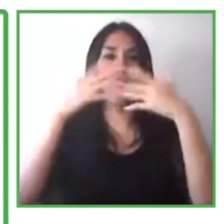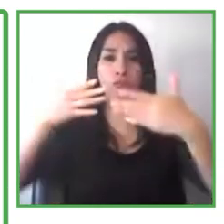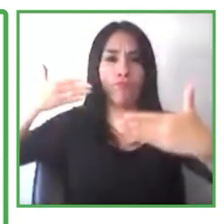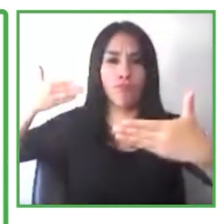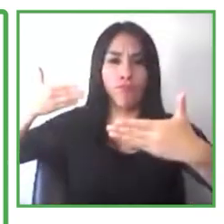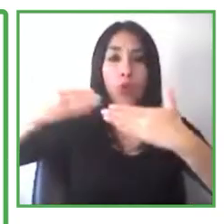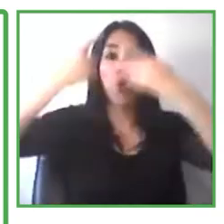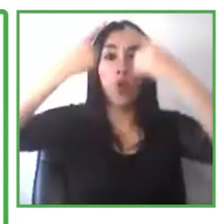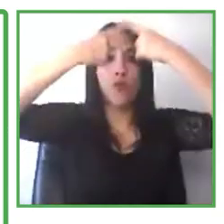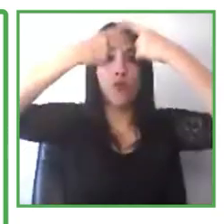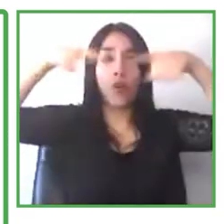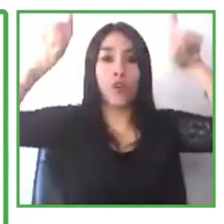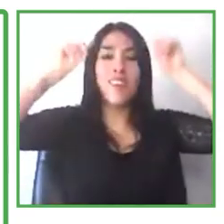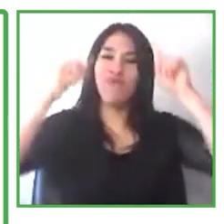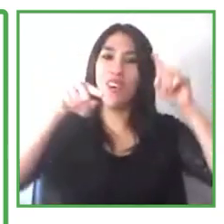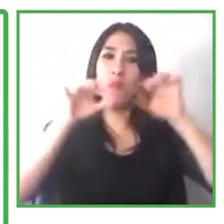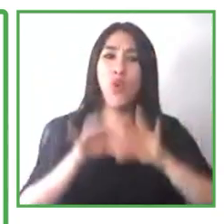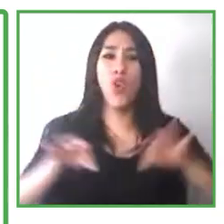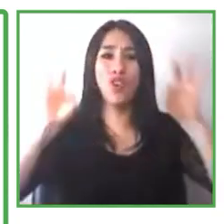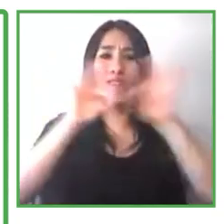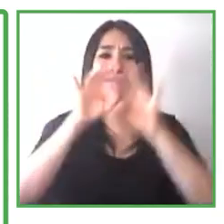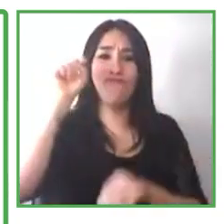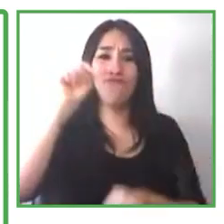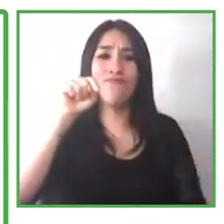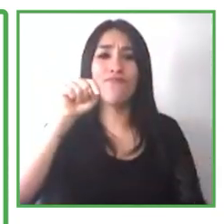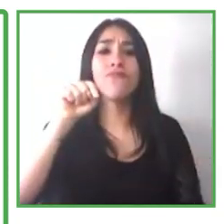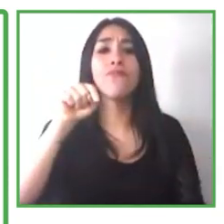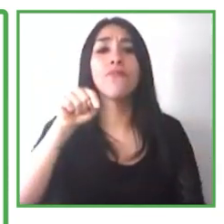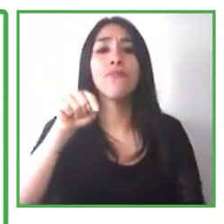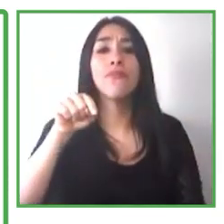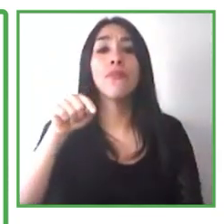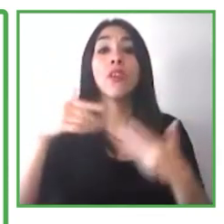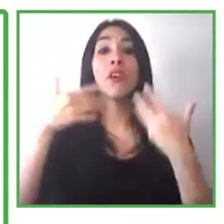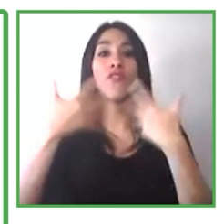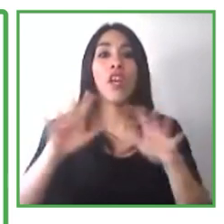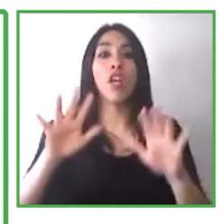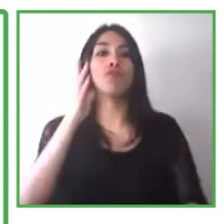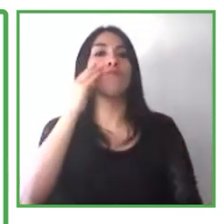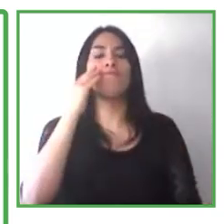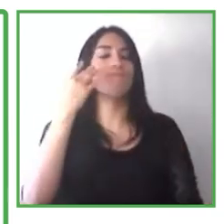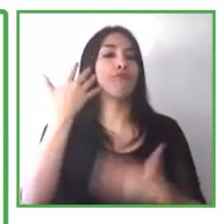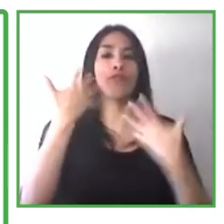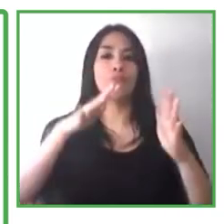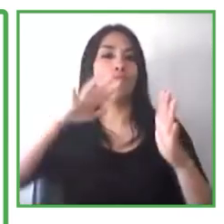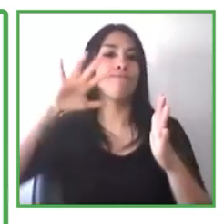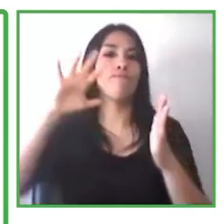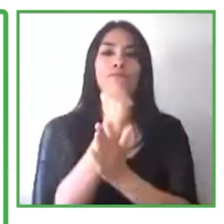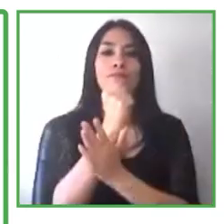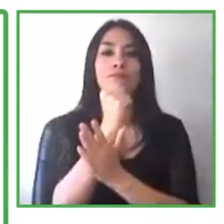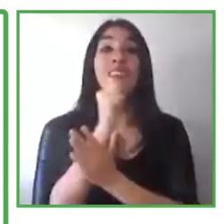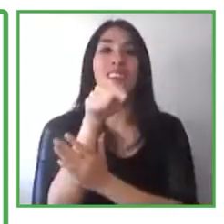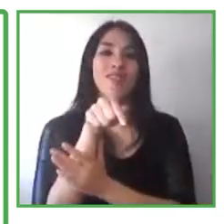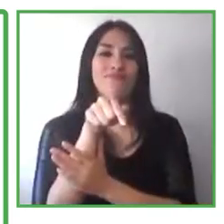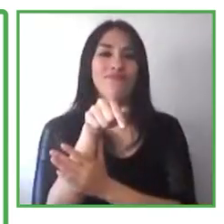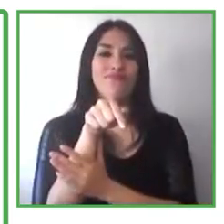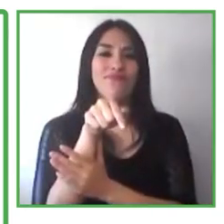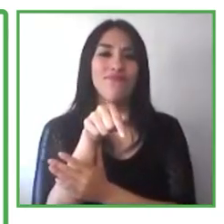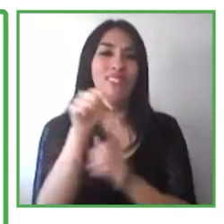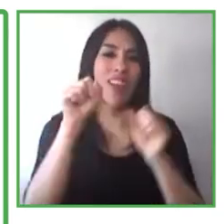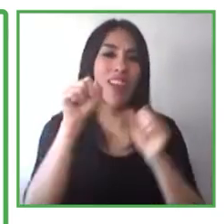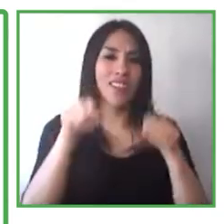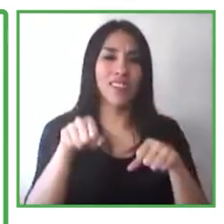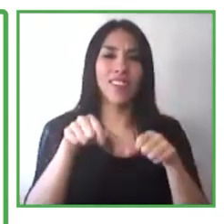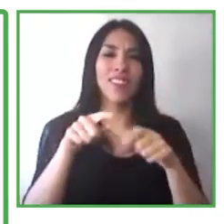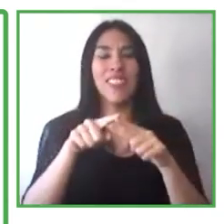y cualquier tipo de experiencia a tiempo completo. Y esto limita el conjunto de talentos y es lo que estamos tratando de